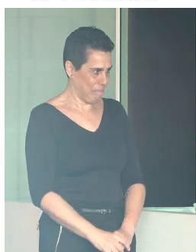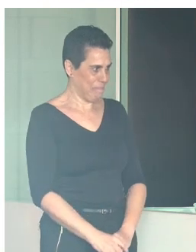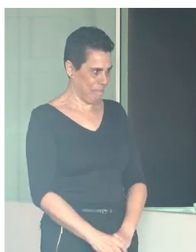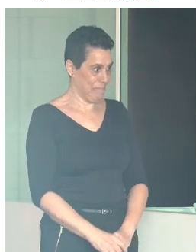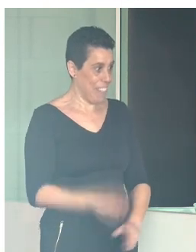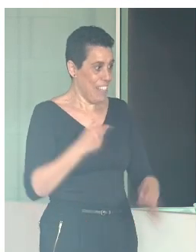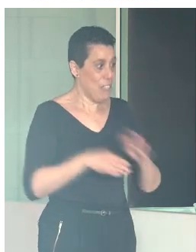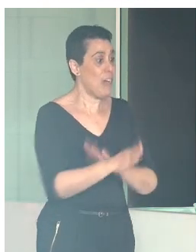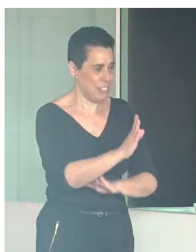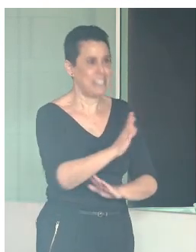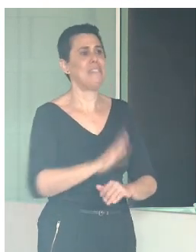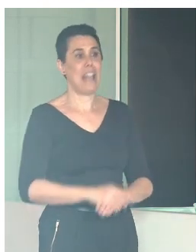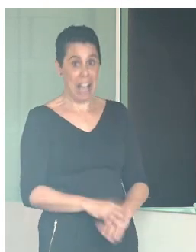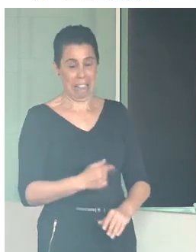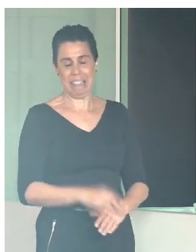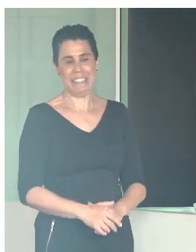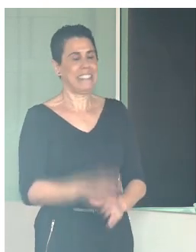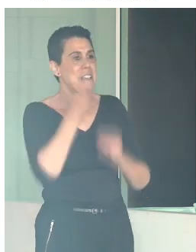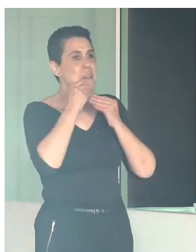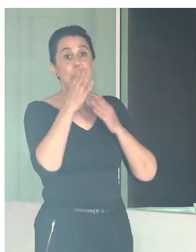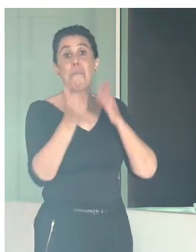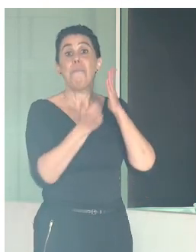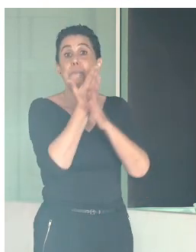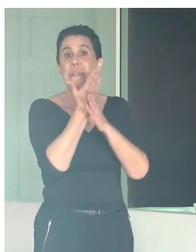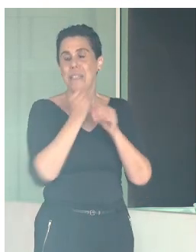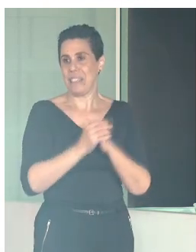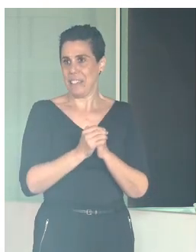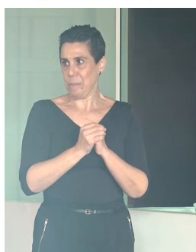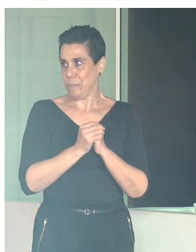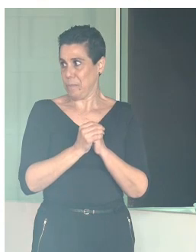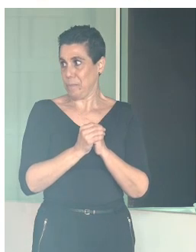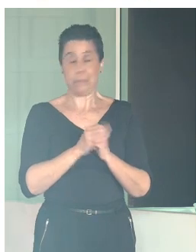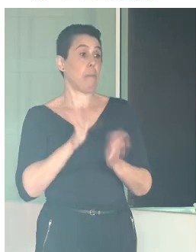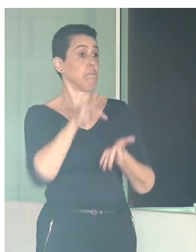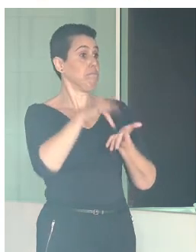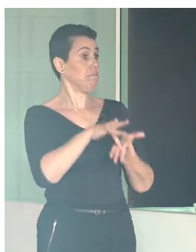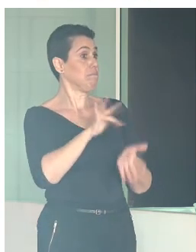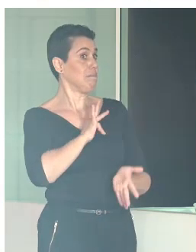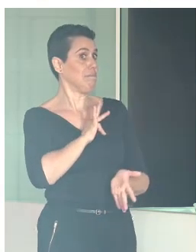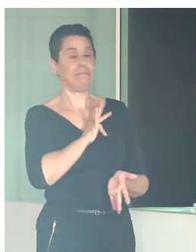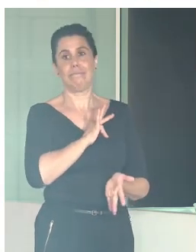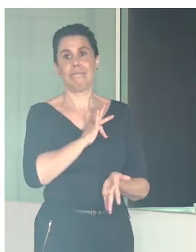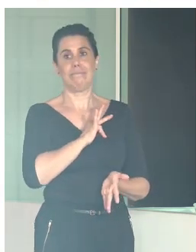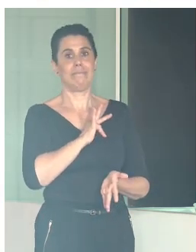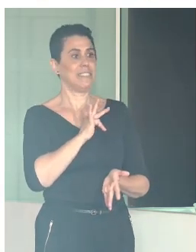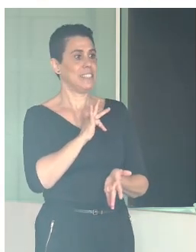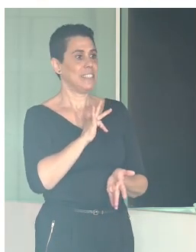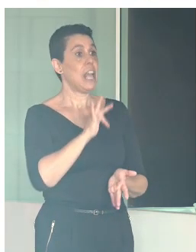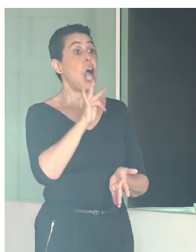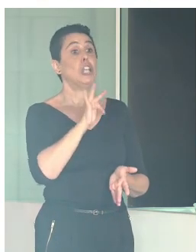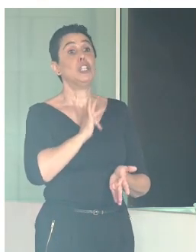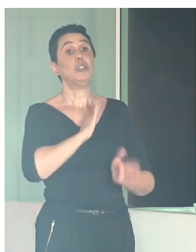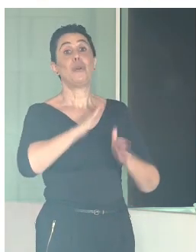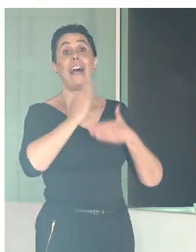muchas gracias a todos, muy buenos días. Y bueno, a me toca efectivamente, como ha dicho, por estas cosas cerrar.